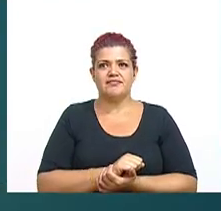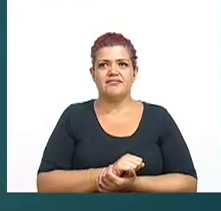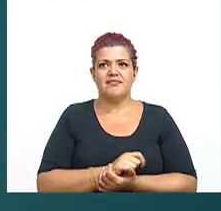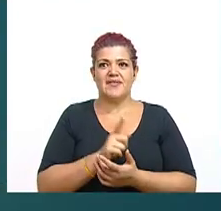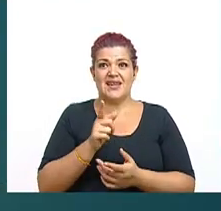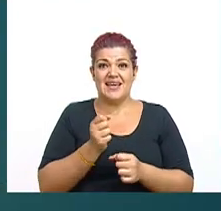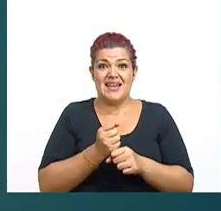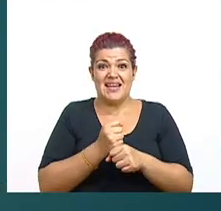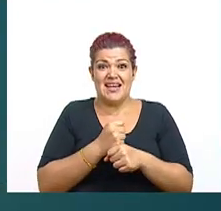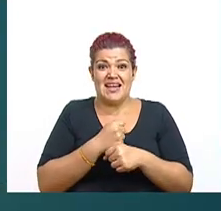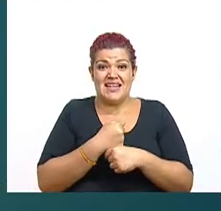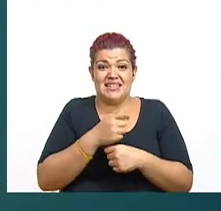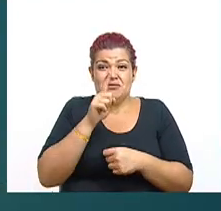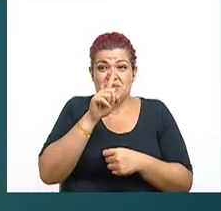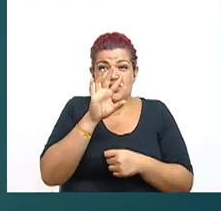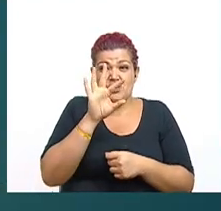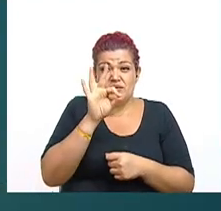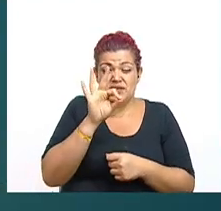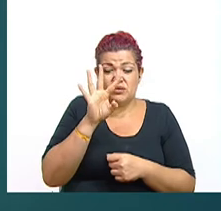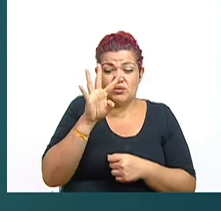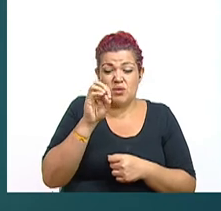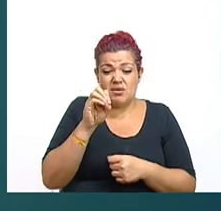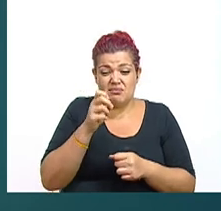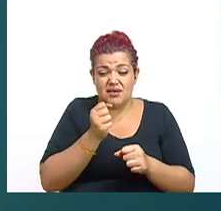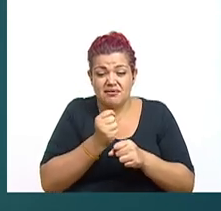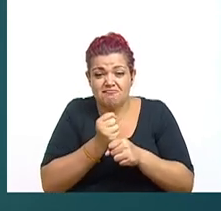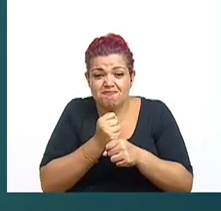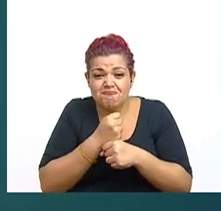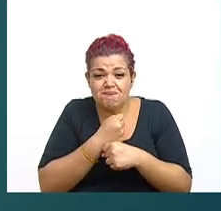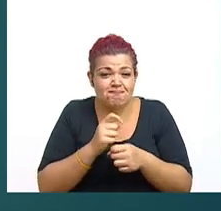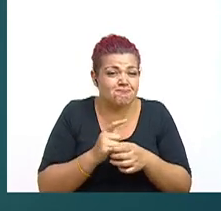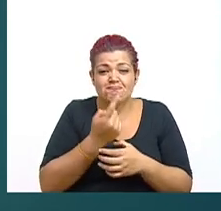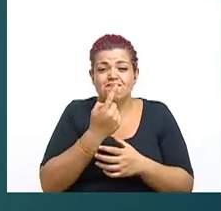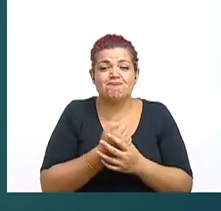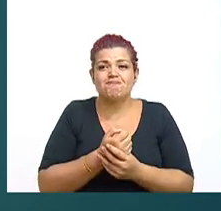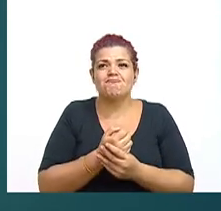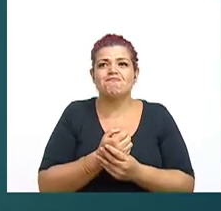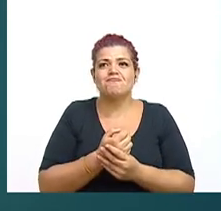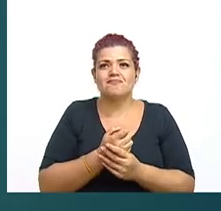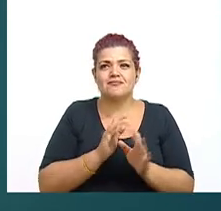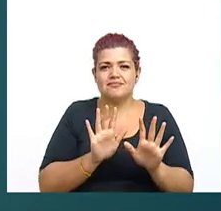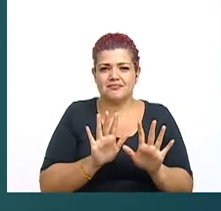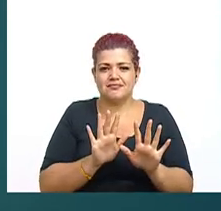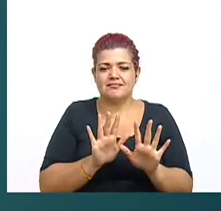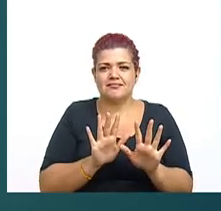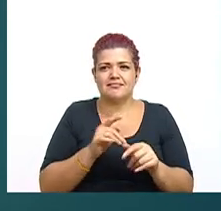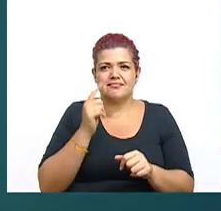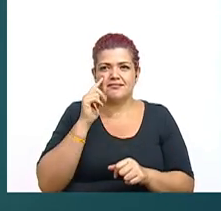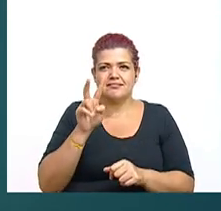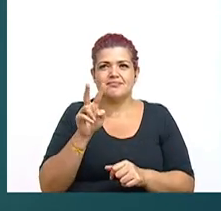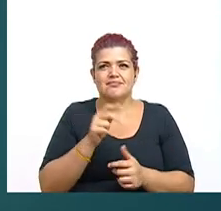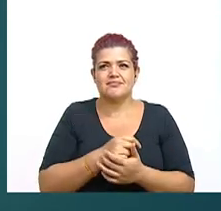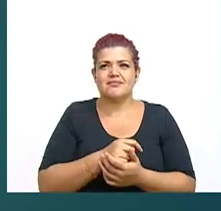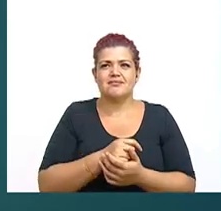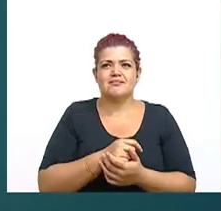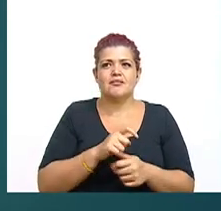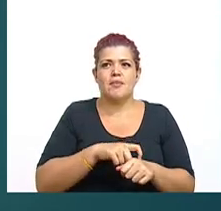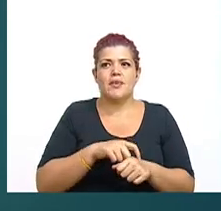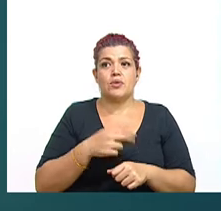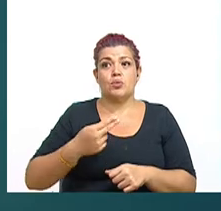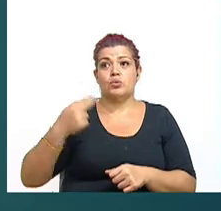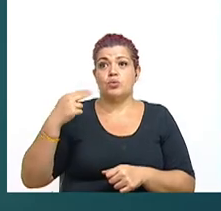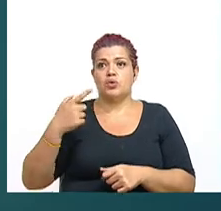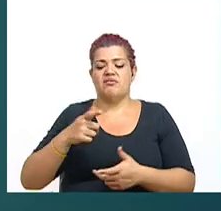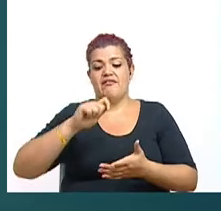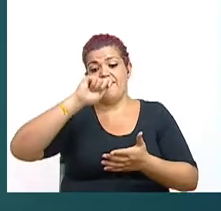La creación de la UCR en 1940. ¿Qué momento? Vamos a detener esa fotografía ahí porque es un momento histórico. La